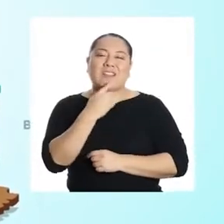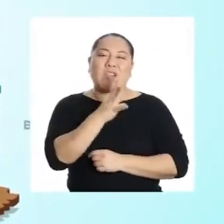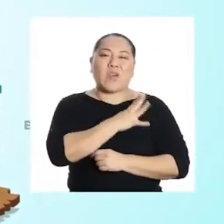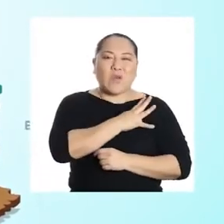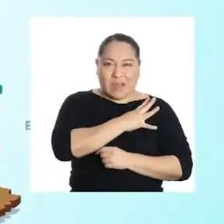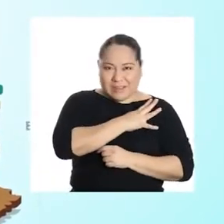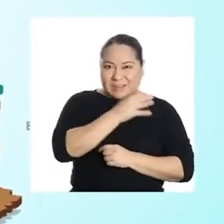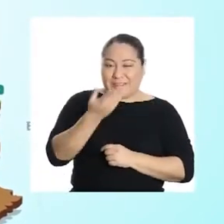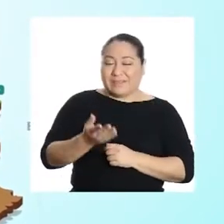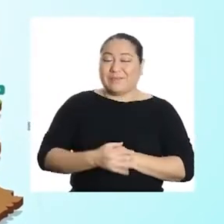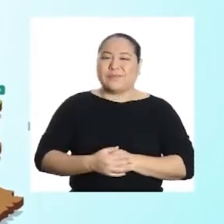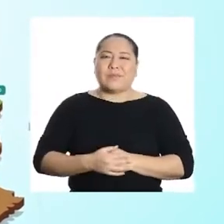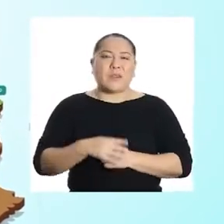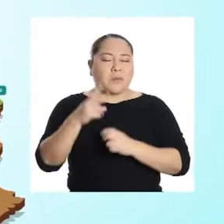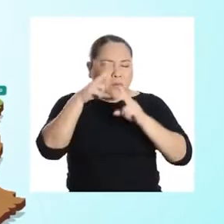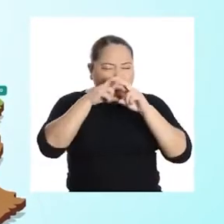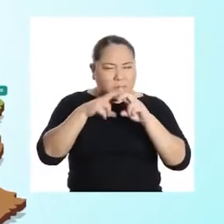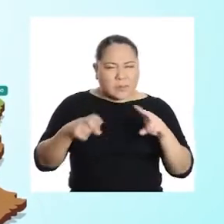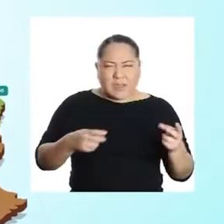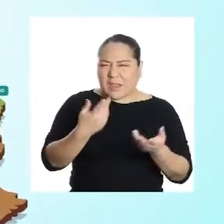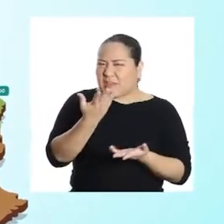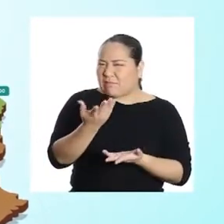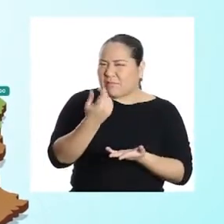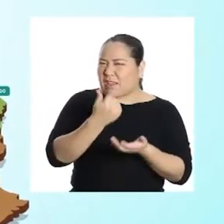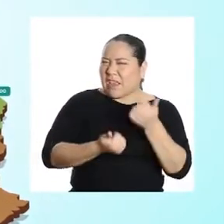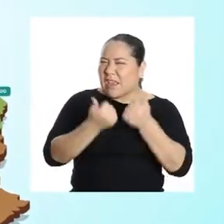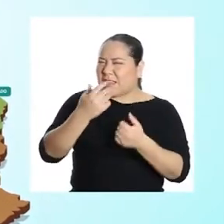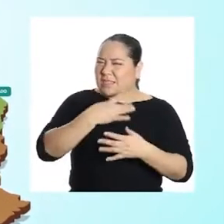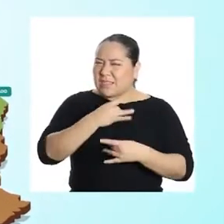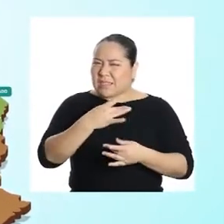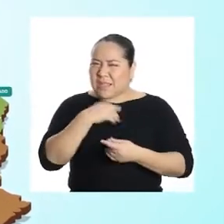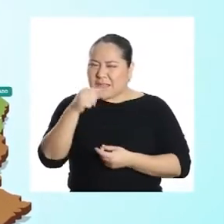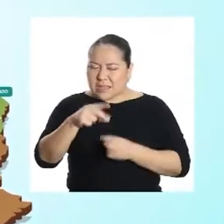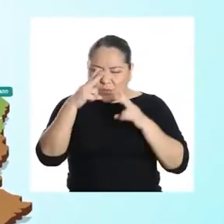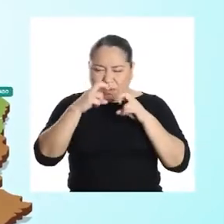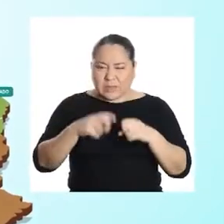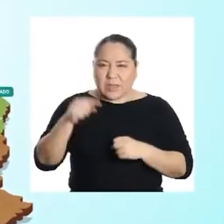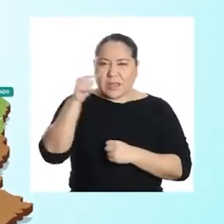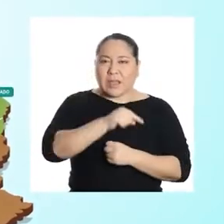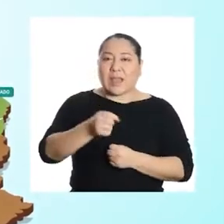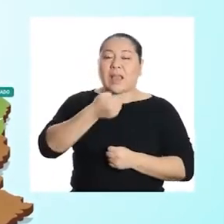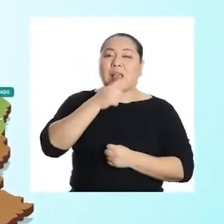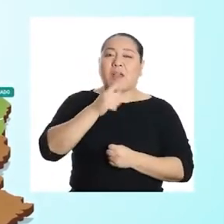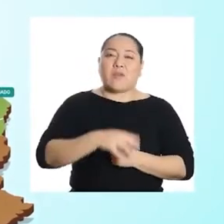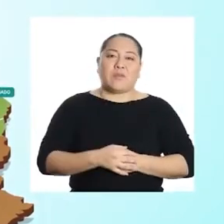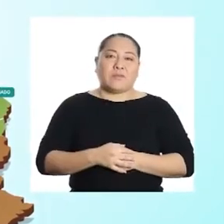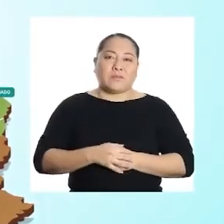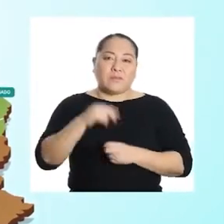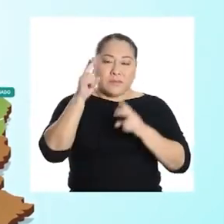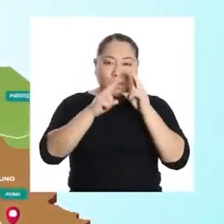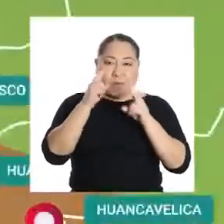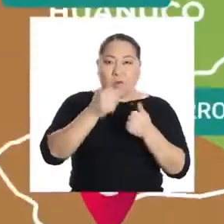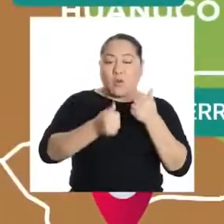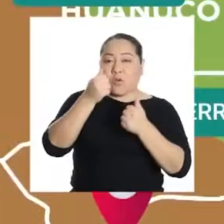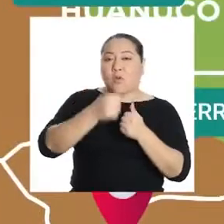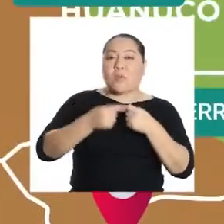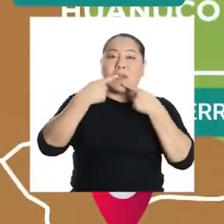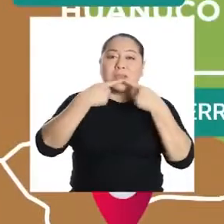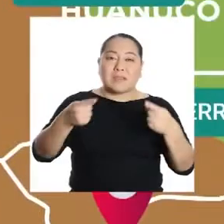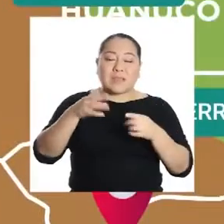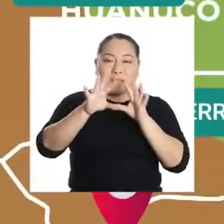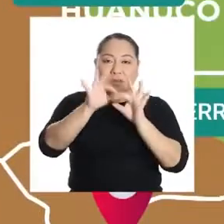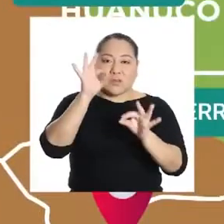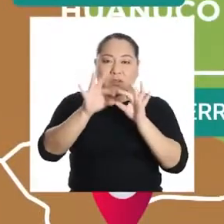tercero y cuarto de secundaria. Vamos a averiguar qué les interesaría investigar con respecto al agua. Veamos qué